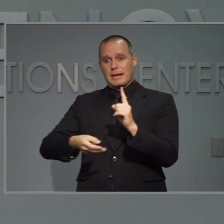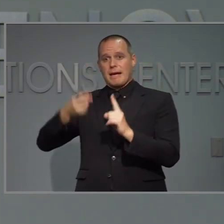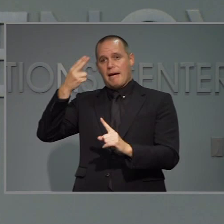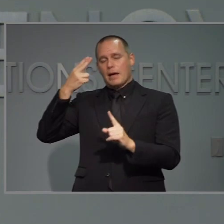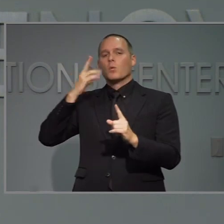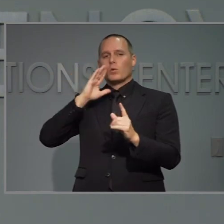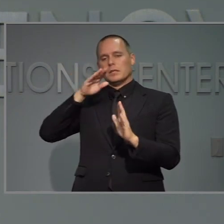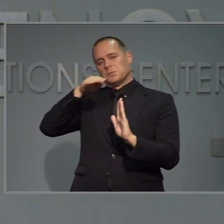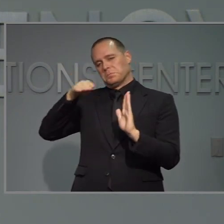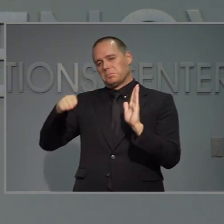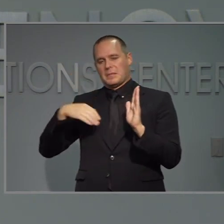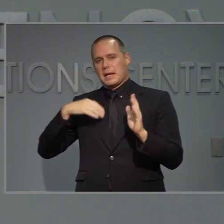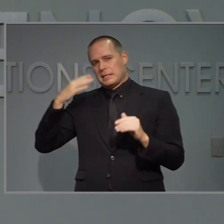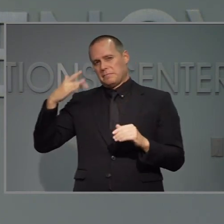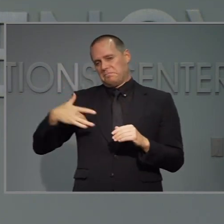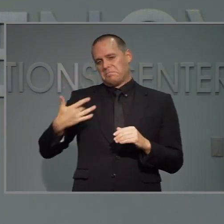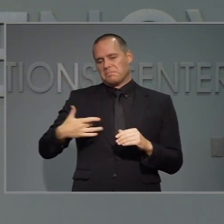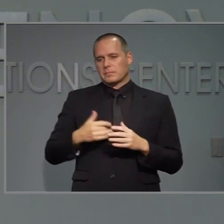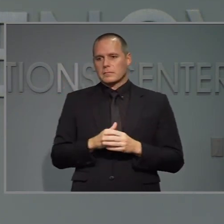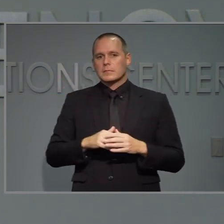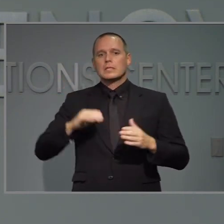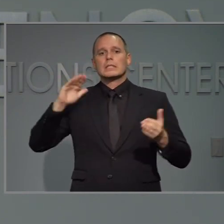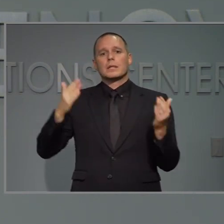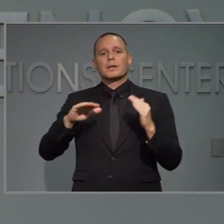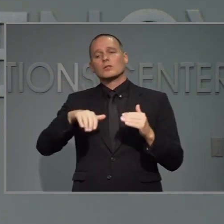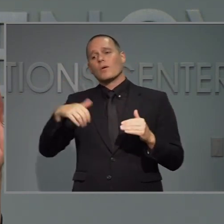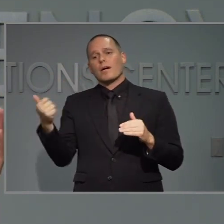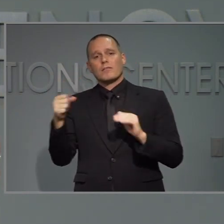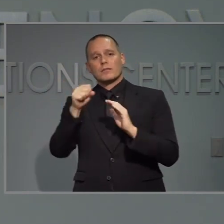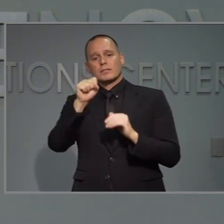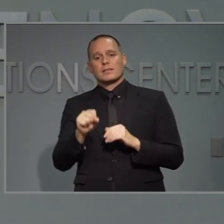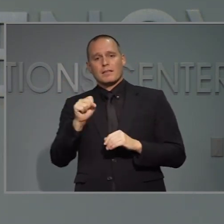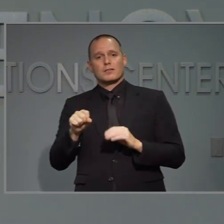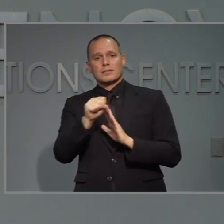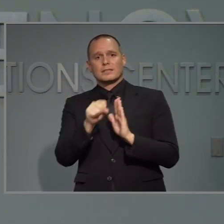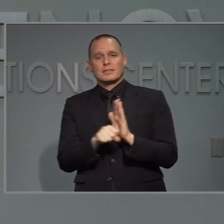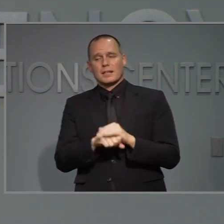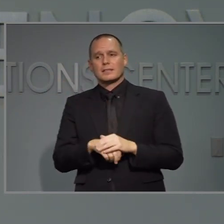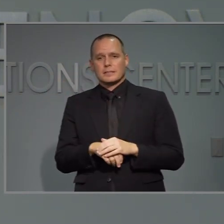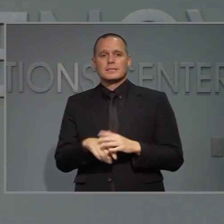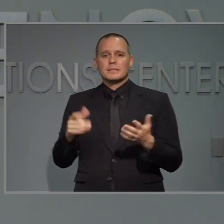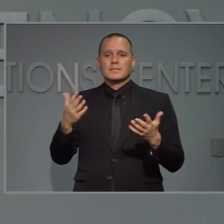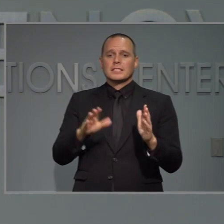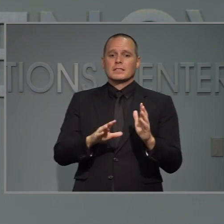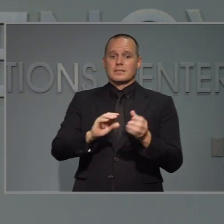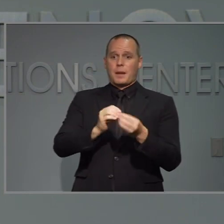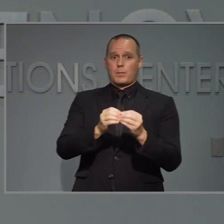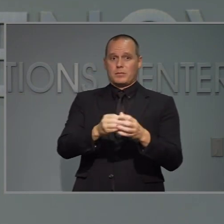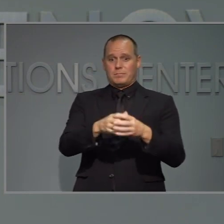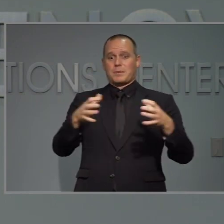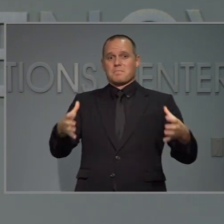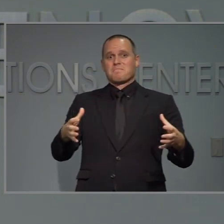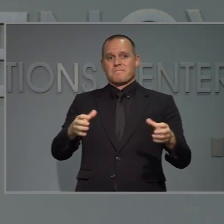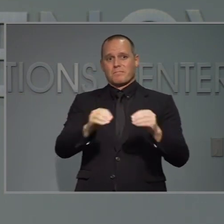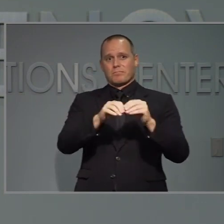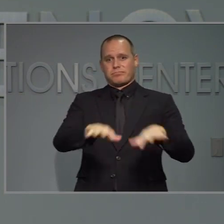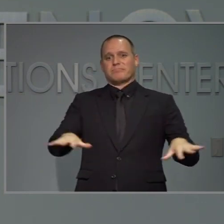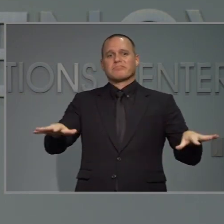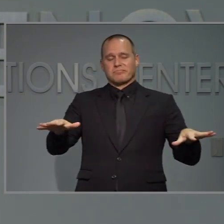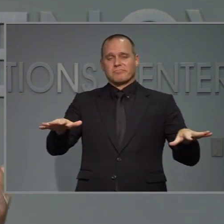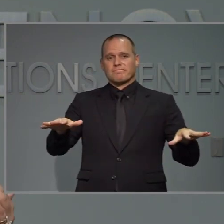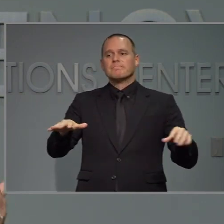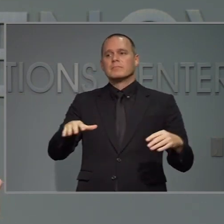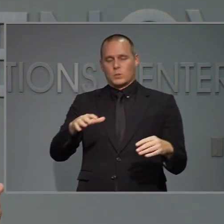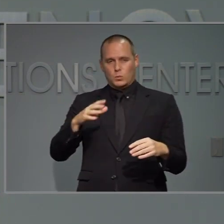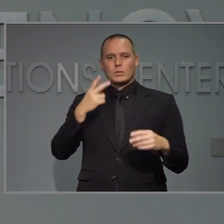luego bajar cuando nosotros nos vemos nosotros en comparación con otros estados ellos tuvieron alza de casos van a ver un alza